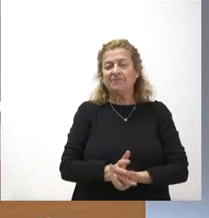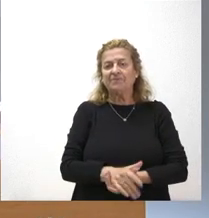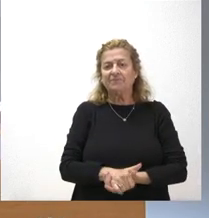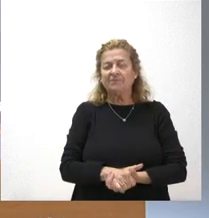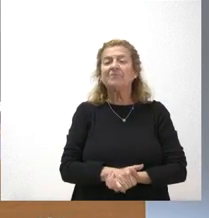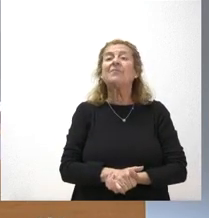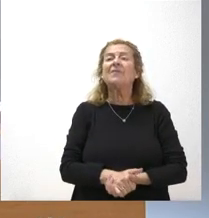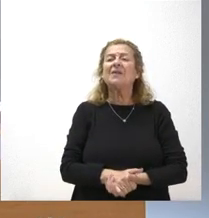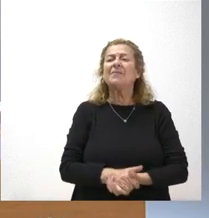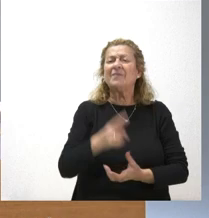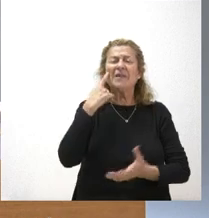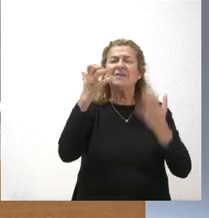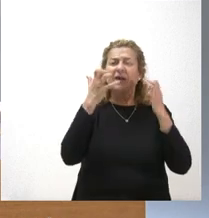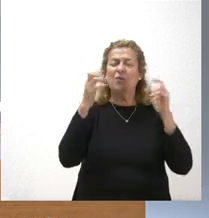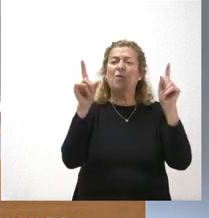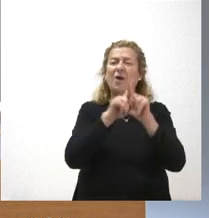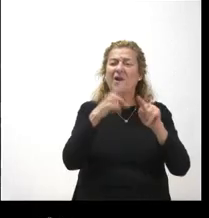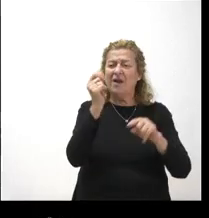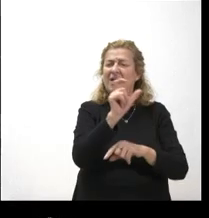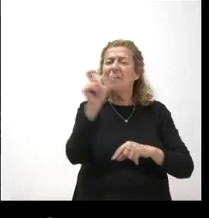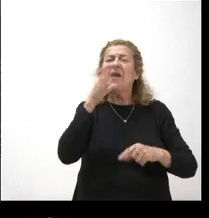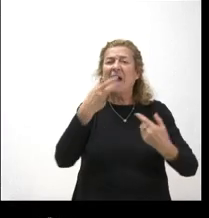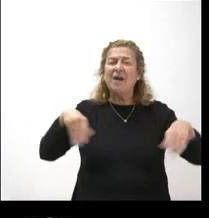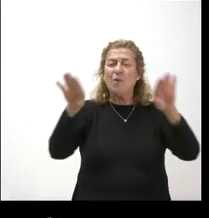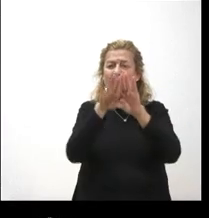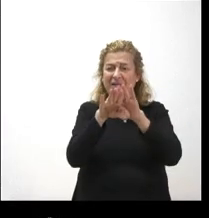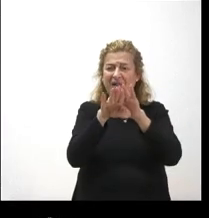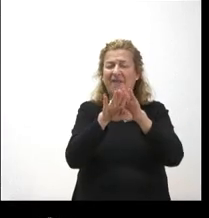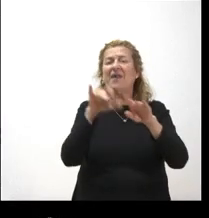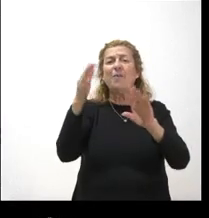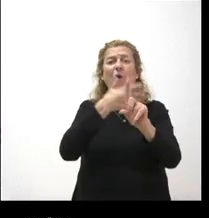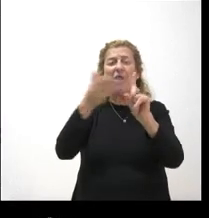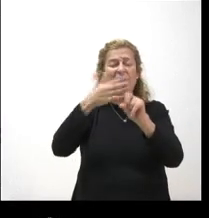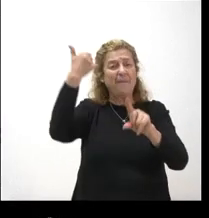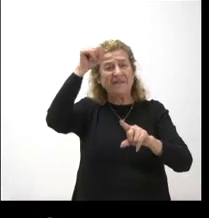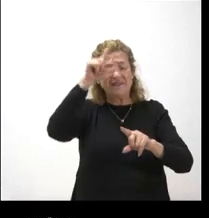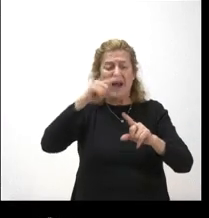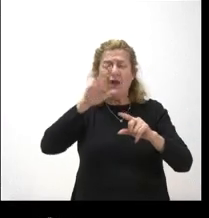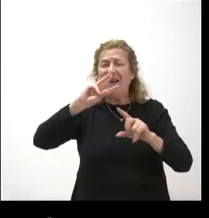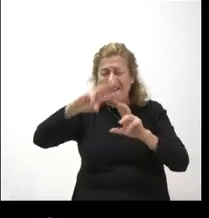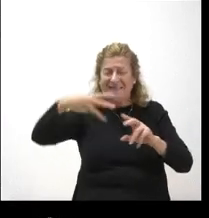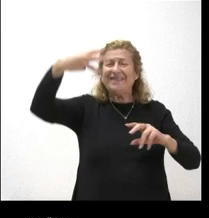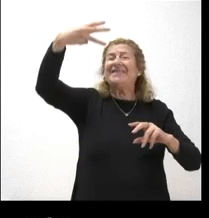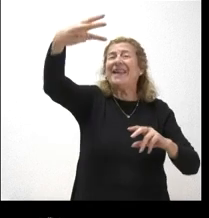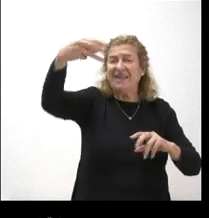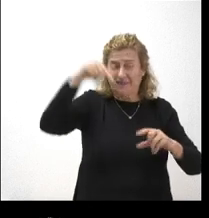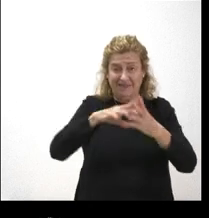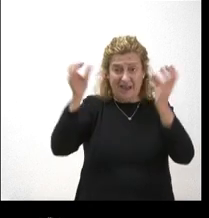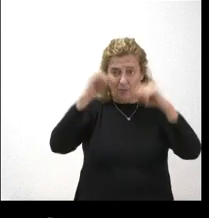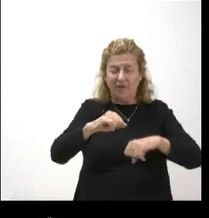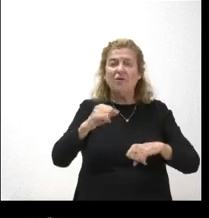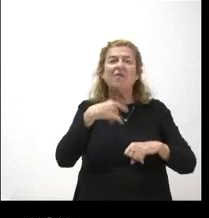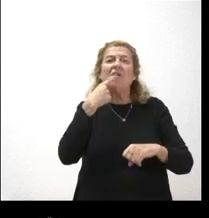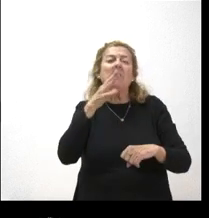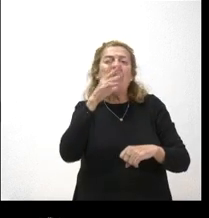Sí ha destacado que las partidas para igualdad y violencia machista se han triplicado en este acuerdo me gustaría saber si esto genera algún tipo de